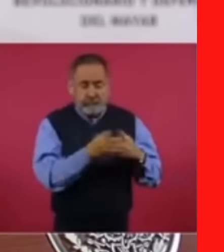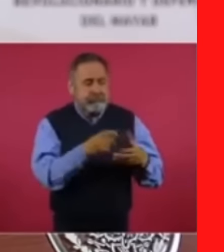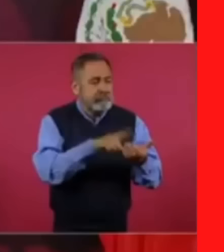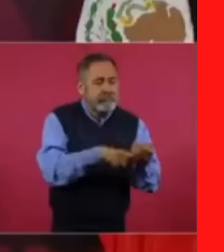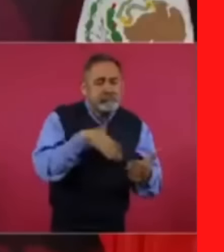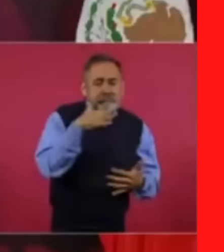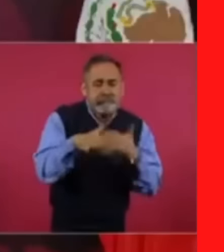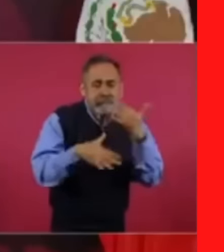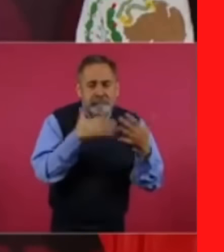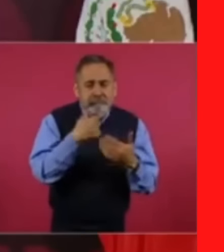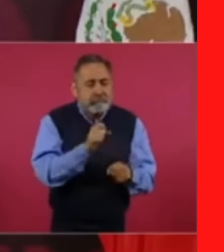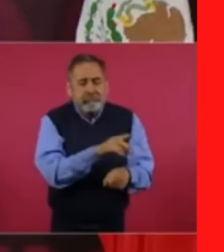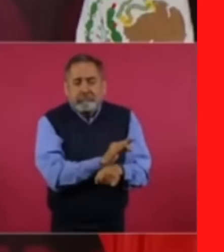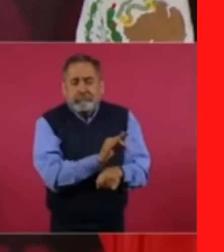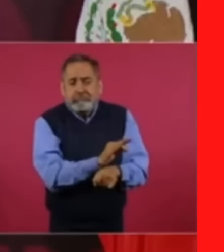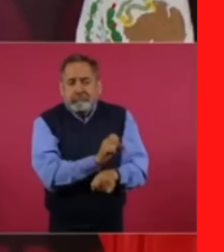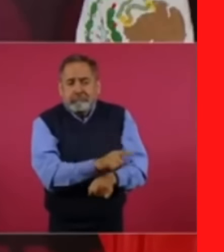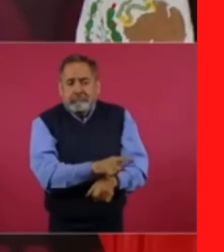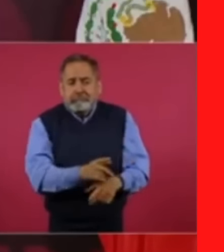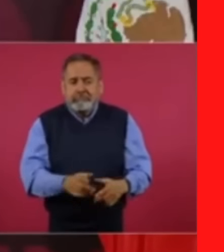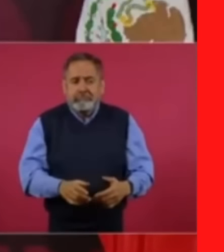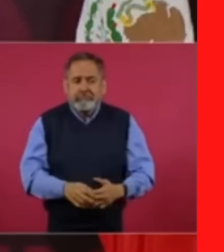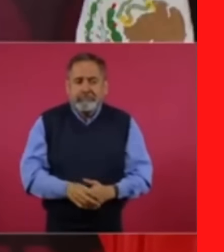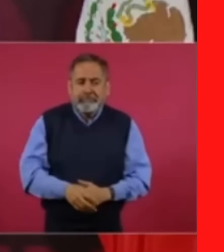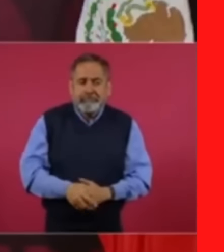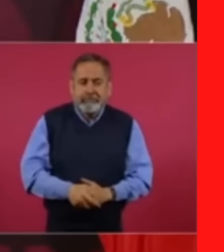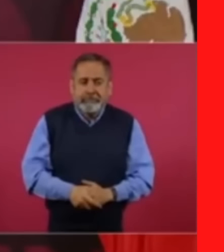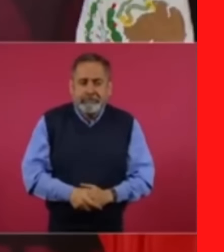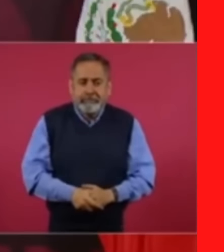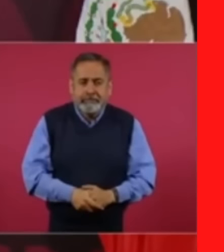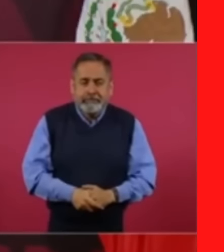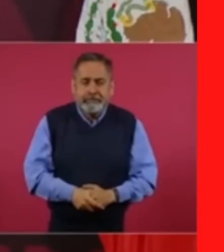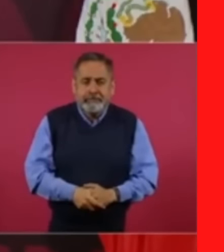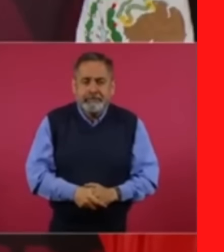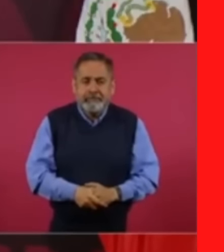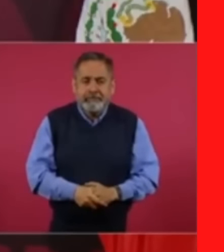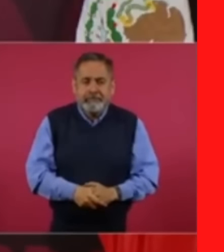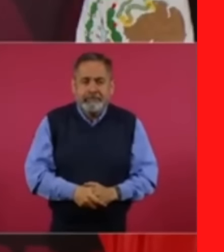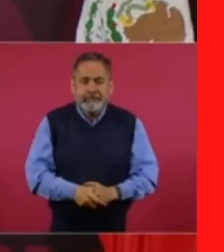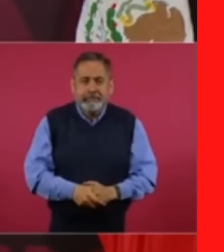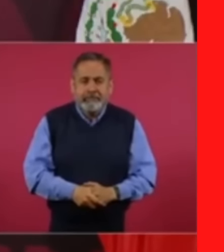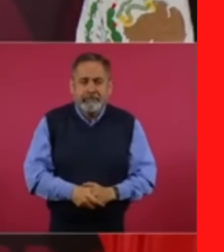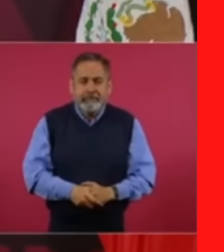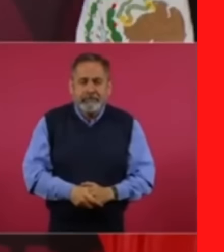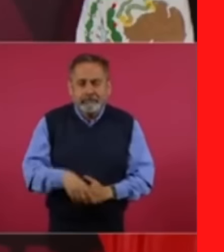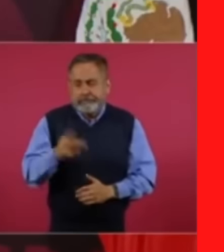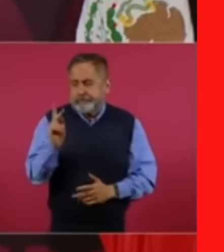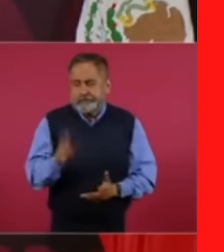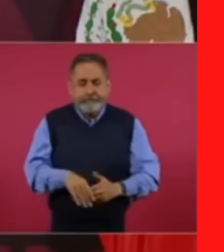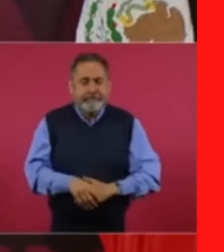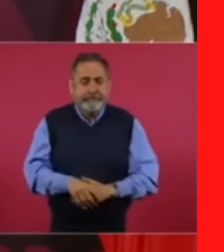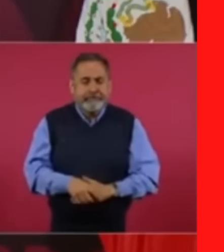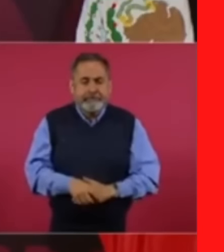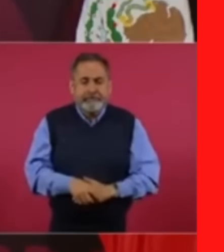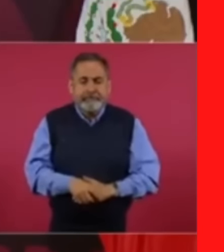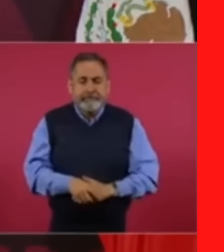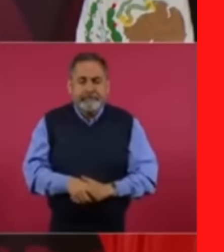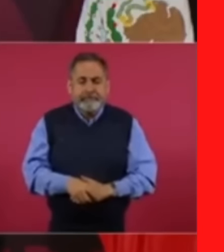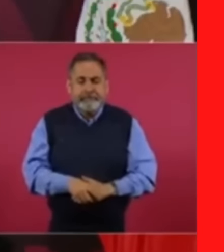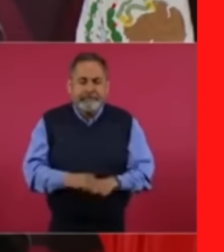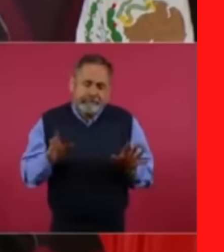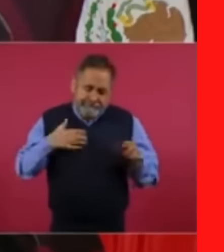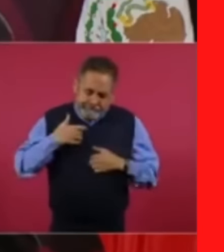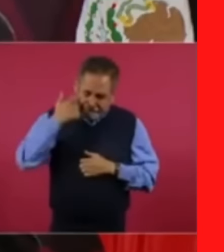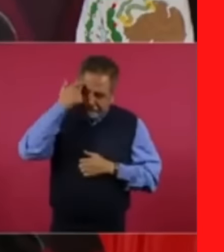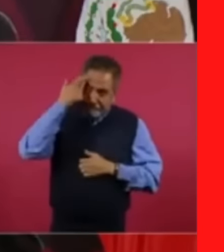corrupción, pero no pierdo